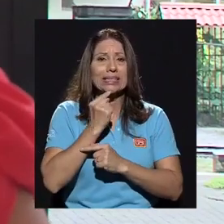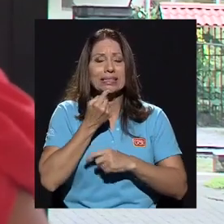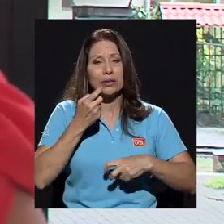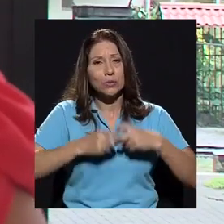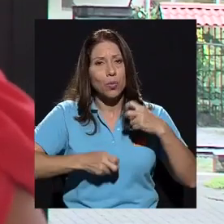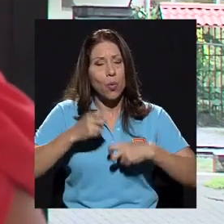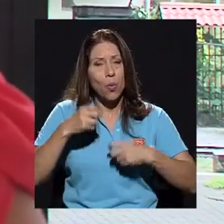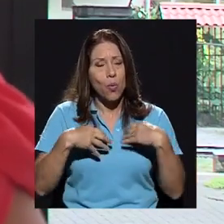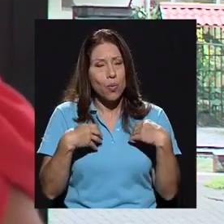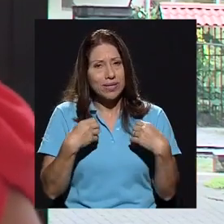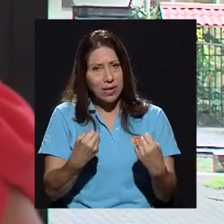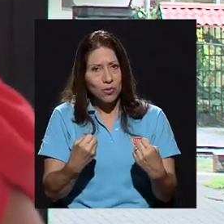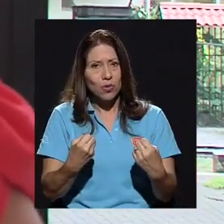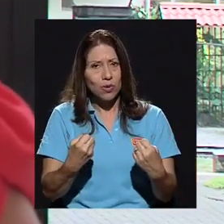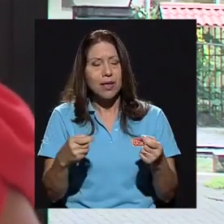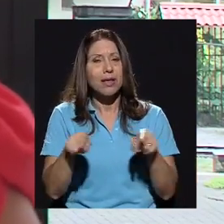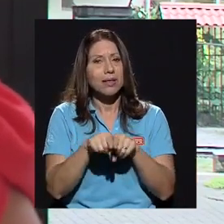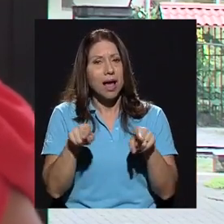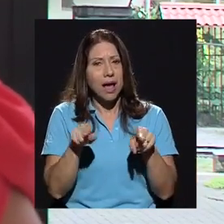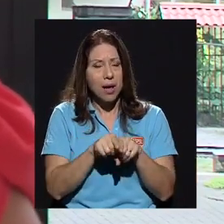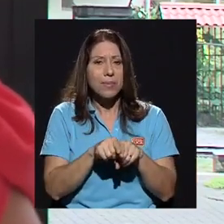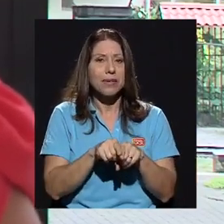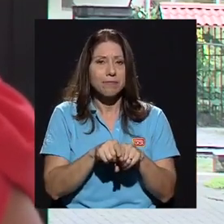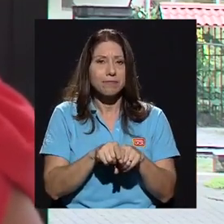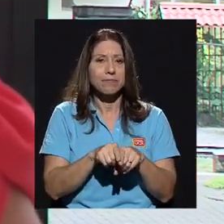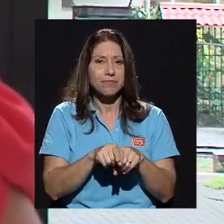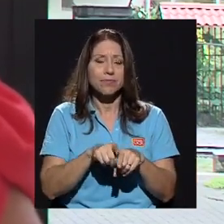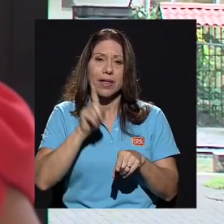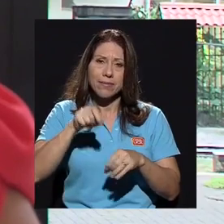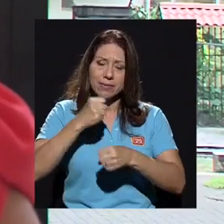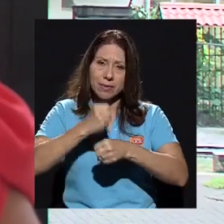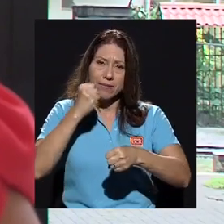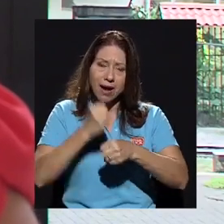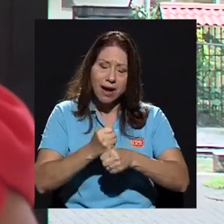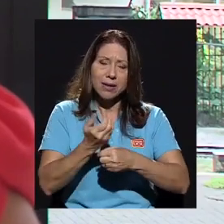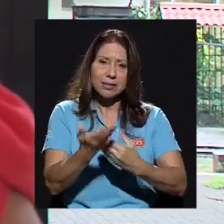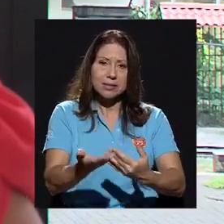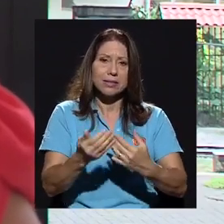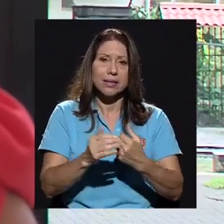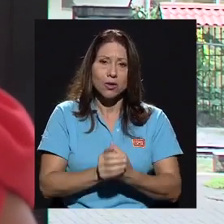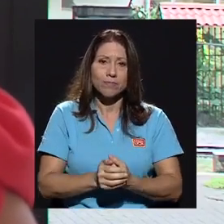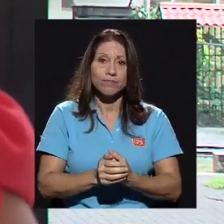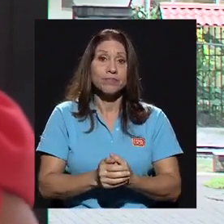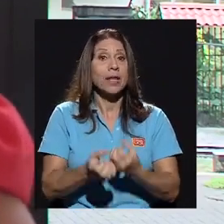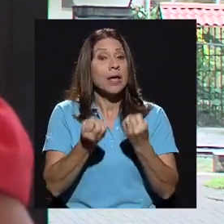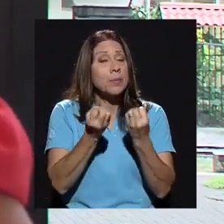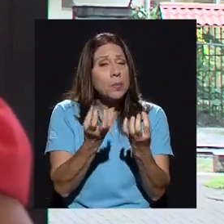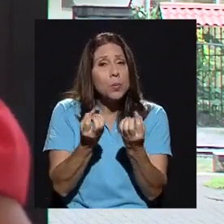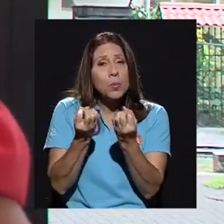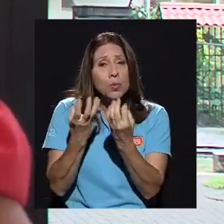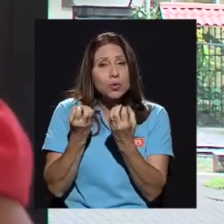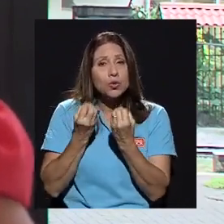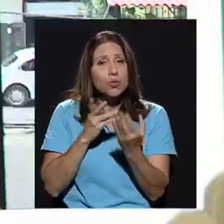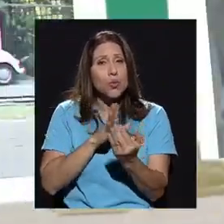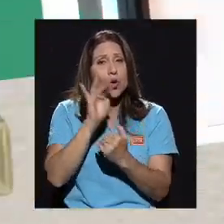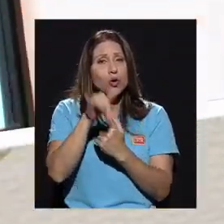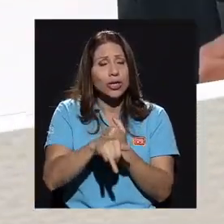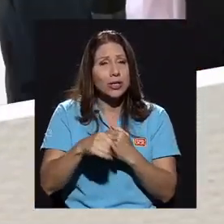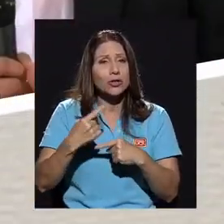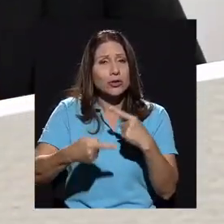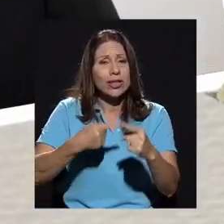salud y hay que también trabajar en ese sentido, ¿verdad? Así que hay muchos proyectos que